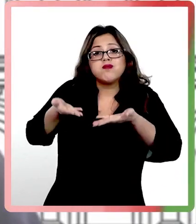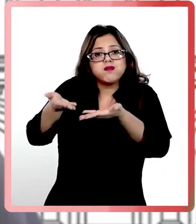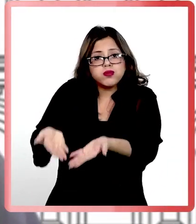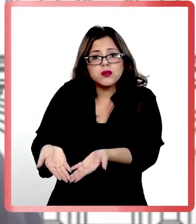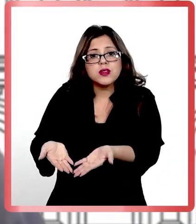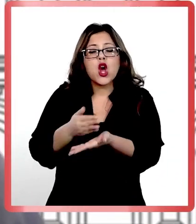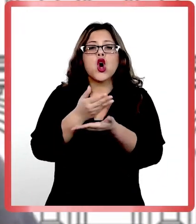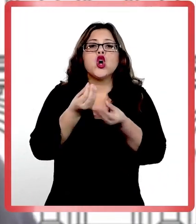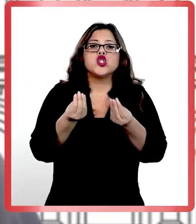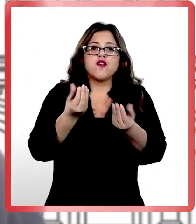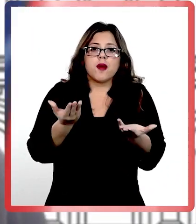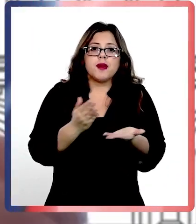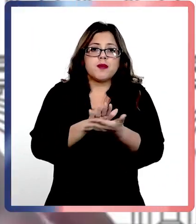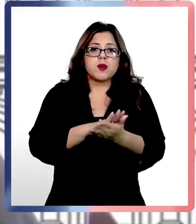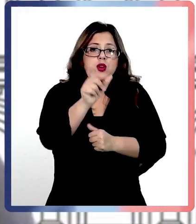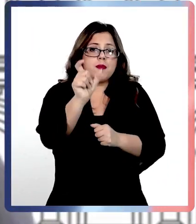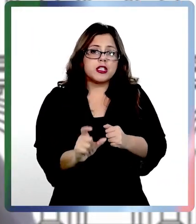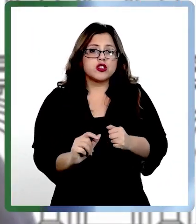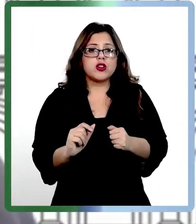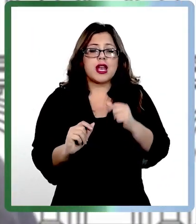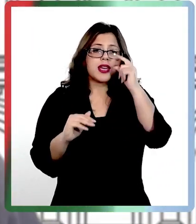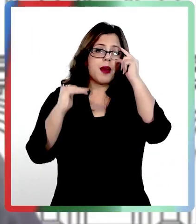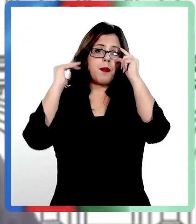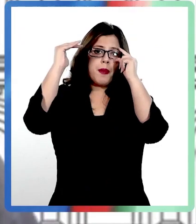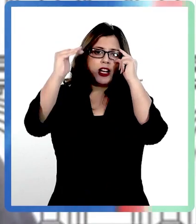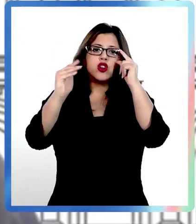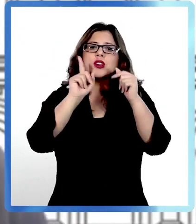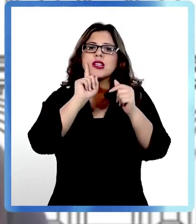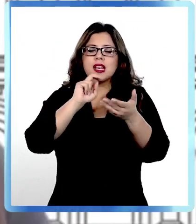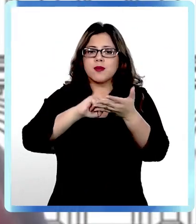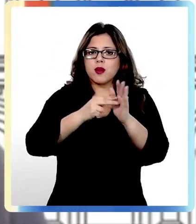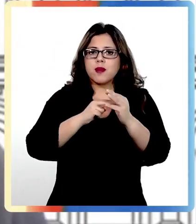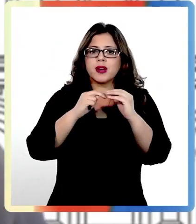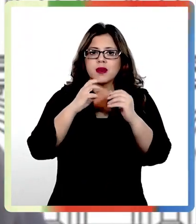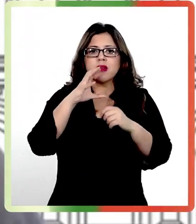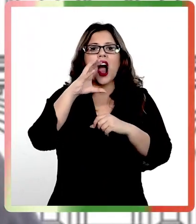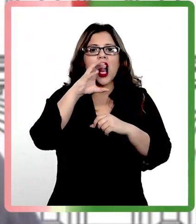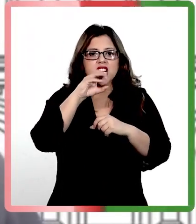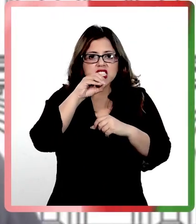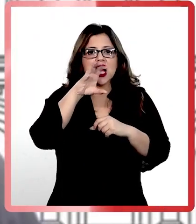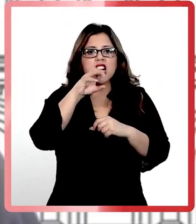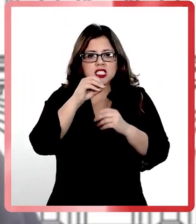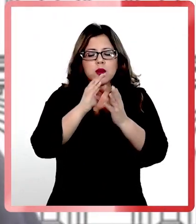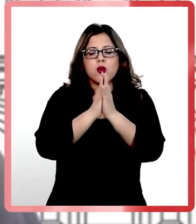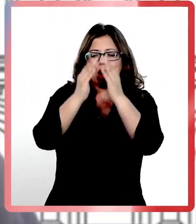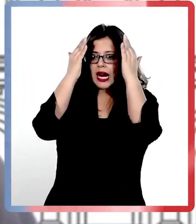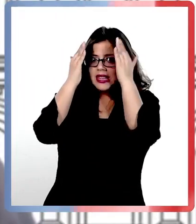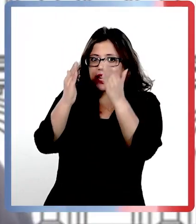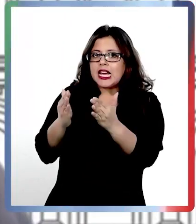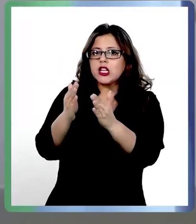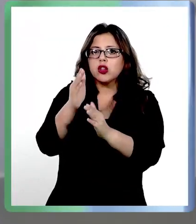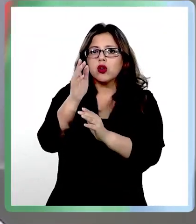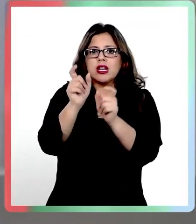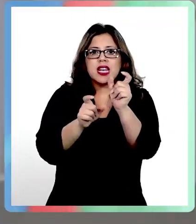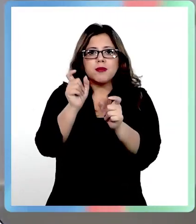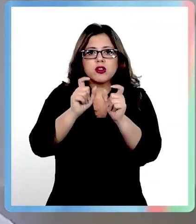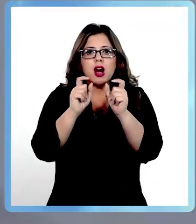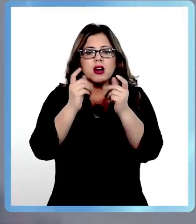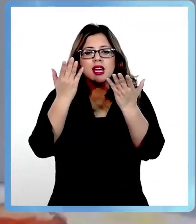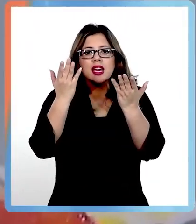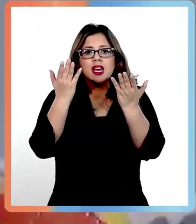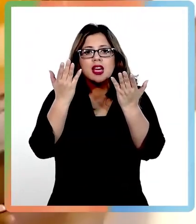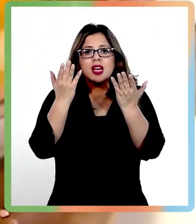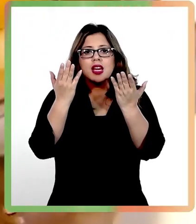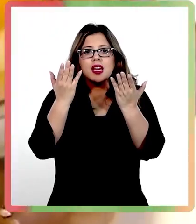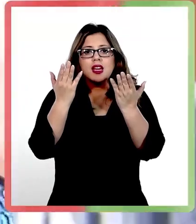cuando tenemos alguna persona mayor que tiene dificultad para masticar, por favor, atento. Las personas no hablan, las